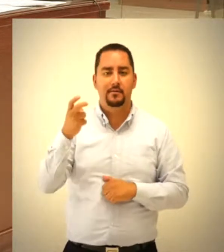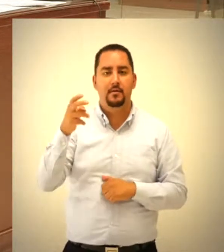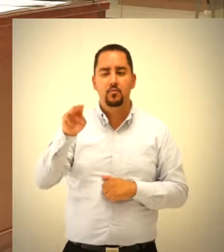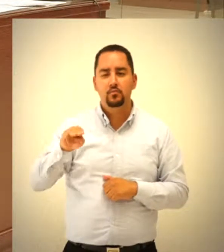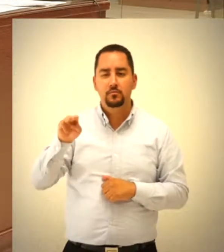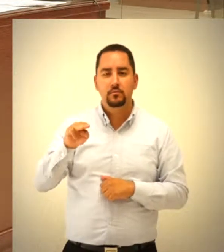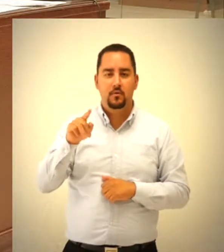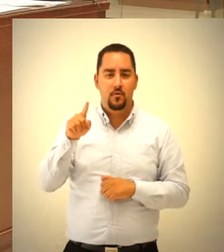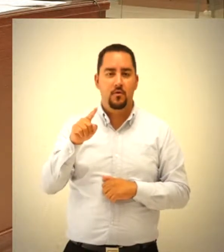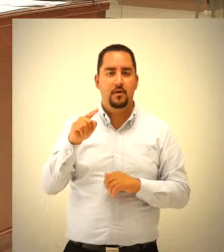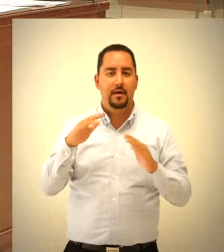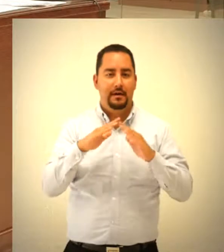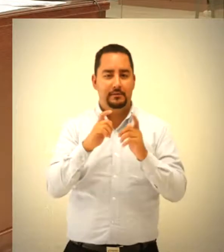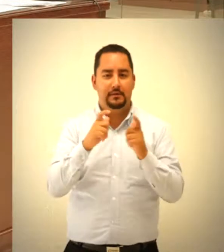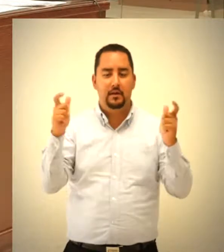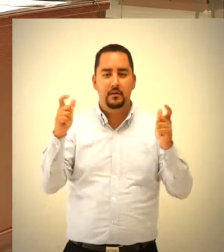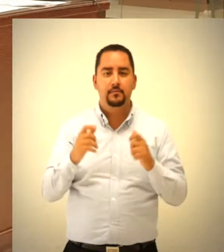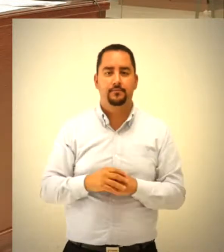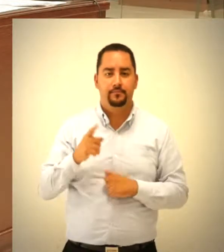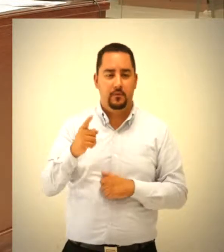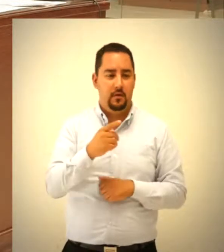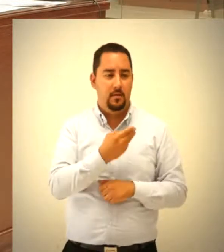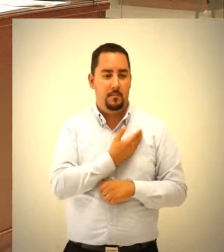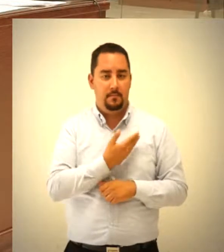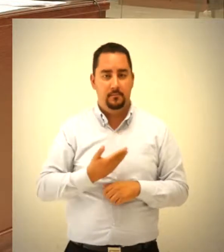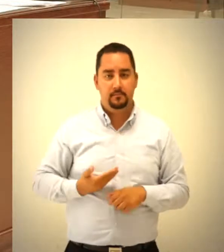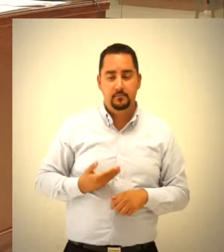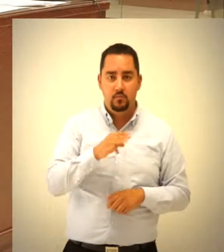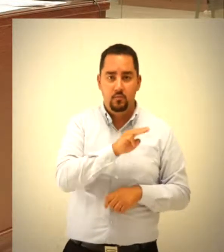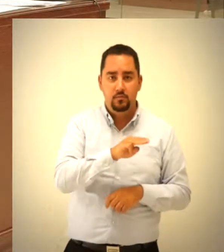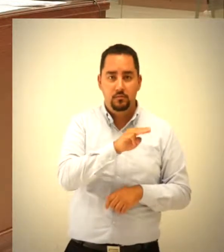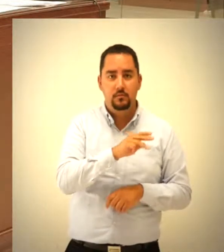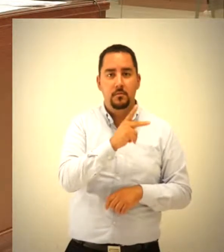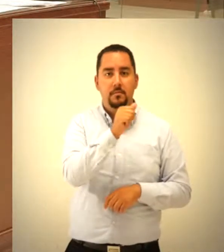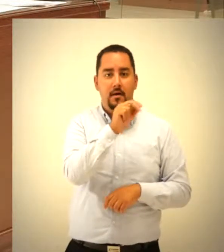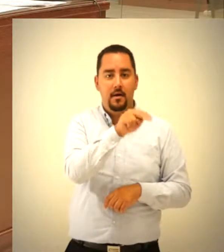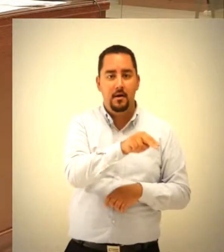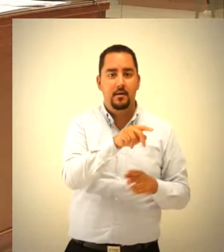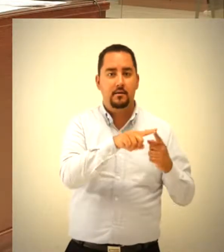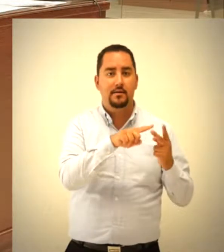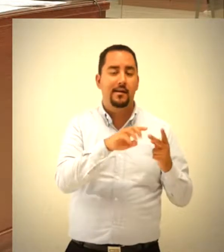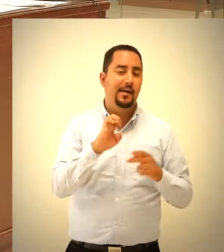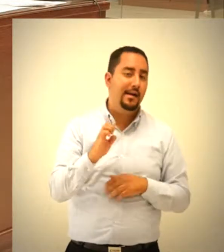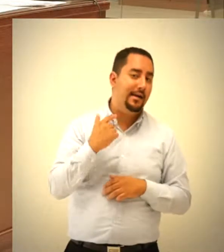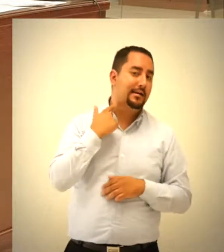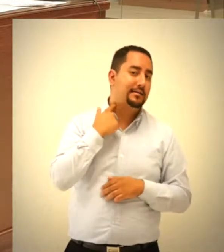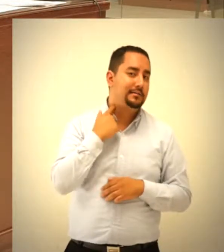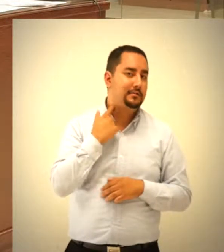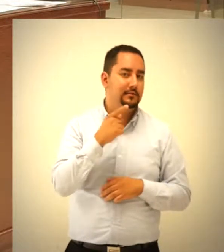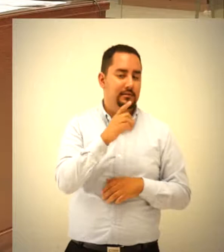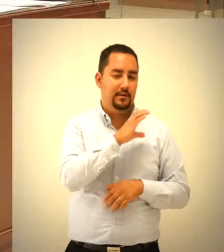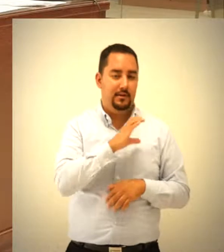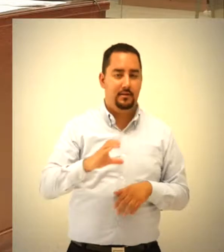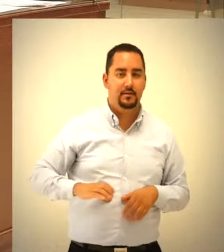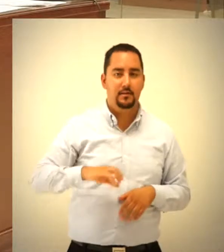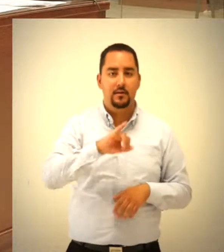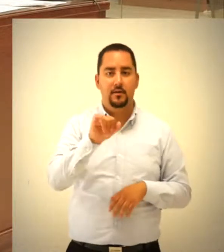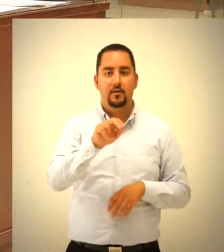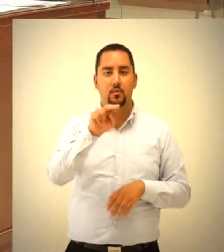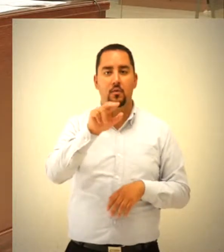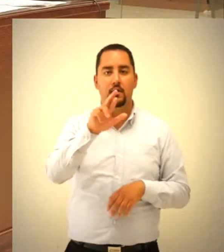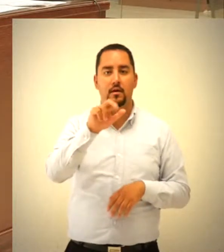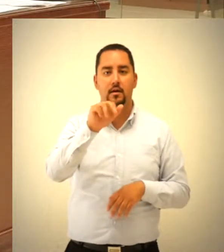Grandes, por conducto de su presidenta municipal, Partido Acción Nacional y a su ex candidato a síndico, Juan Rafael